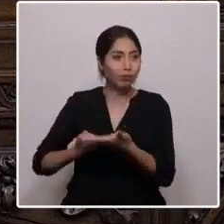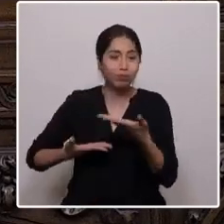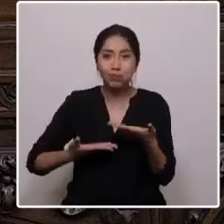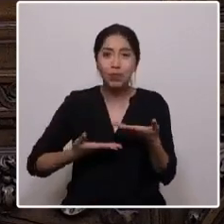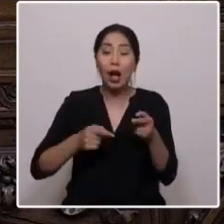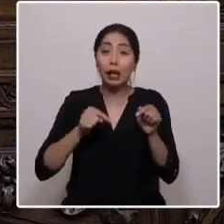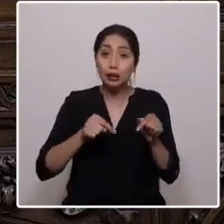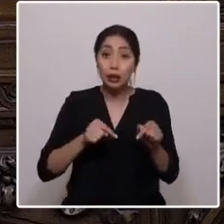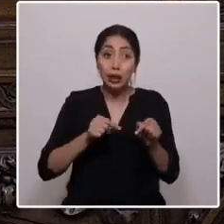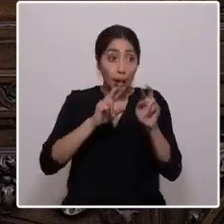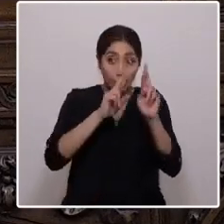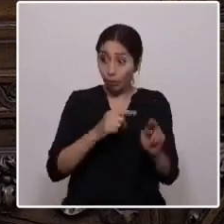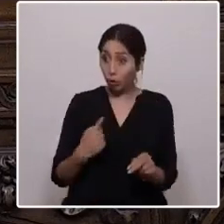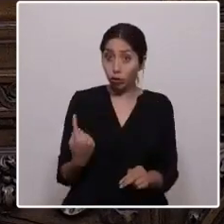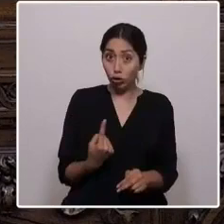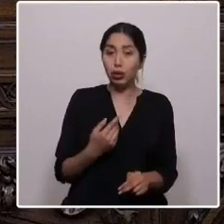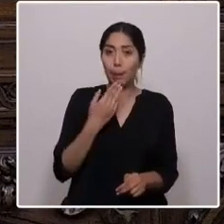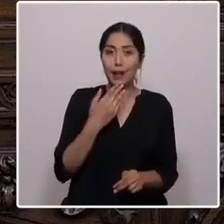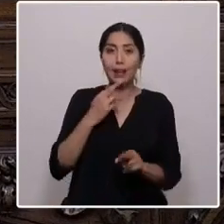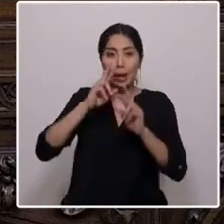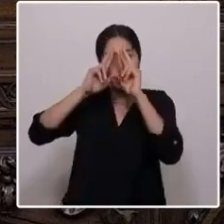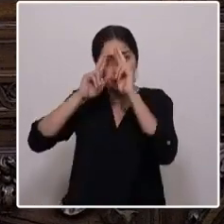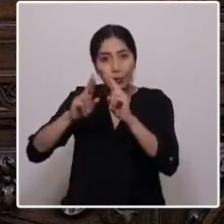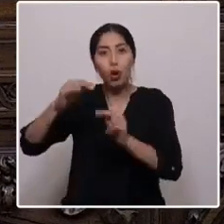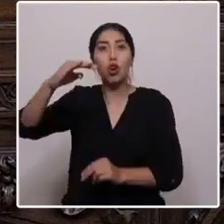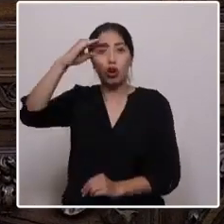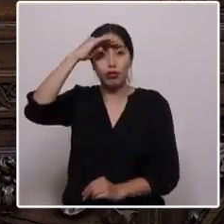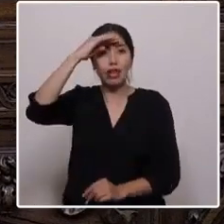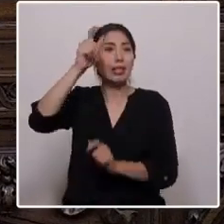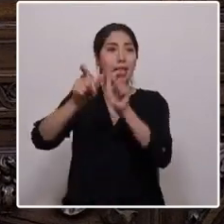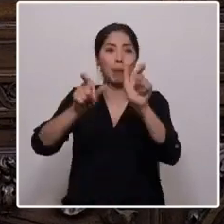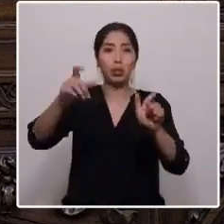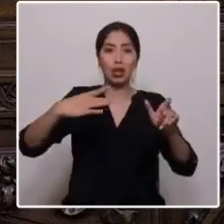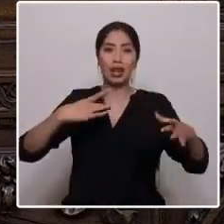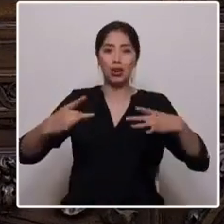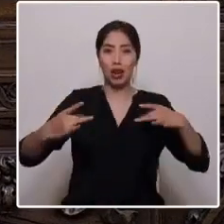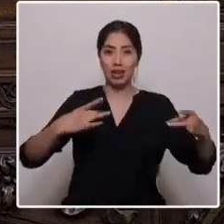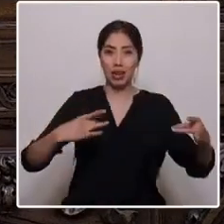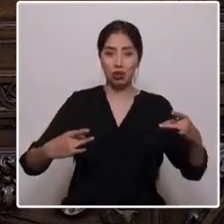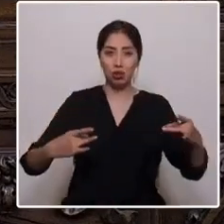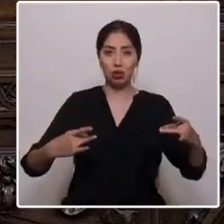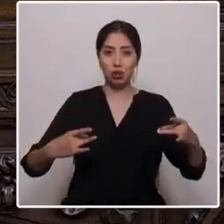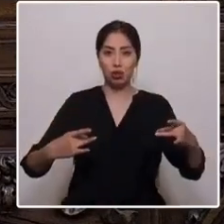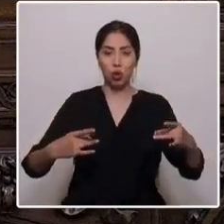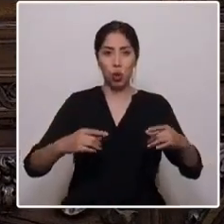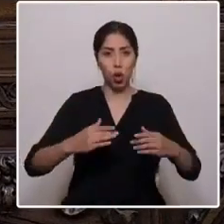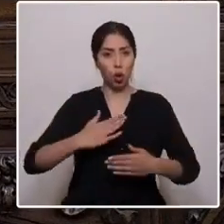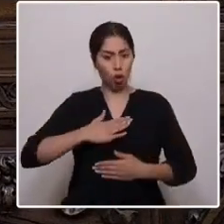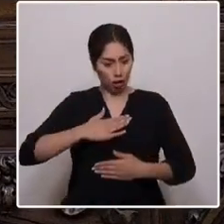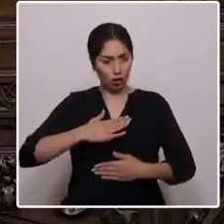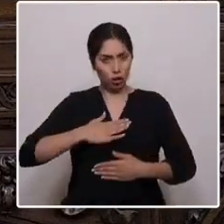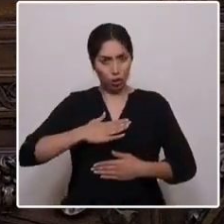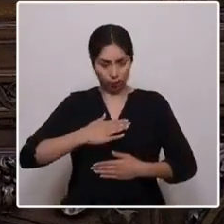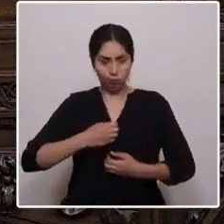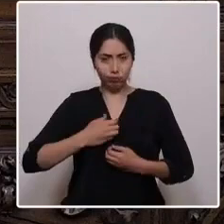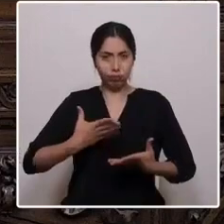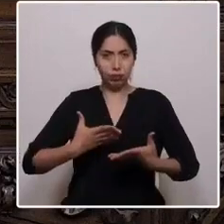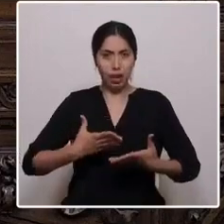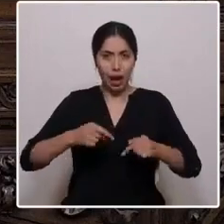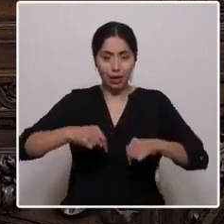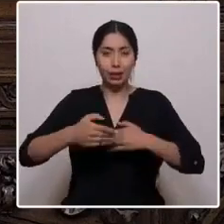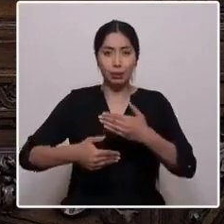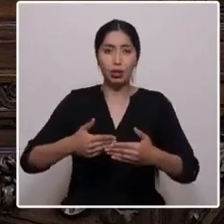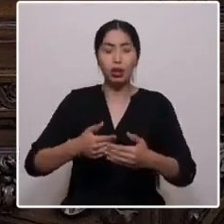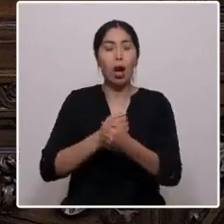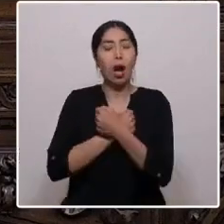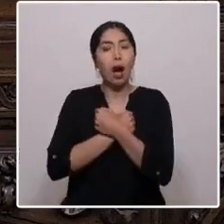respetar la confianza de quienes nos eligieron. Pongámosle corazón a este proceso. Pongámosle